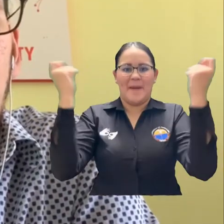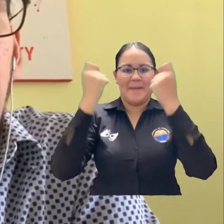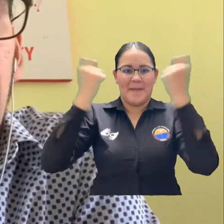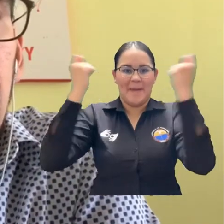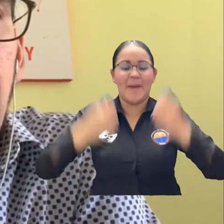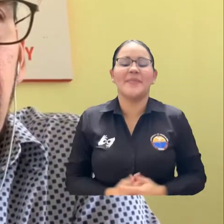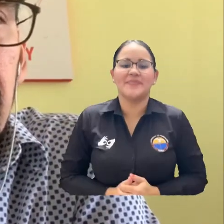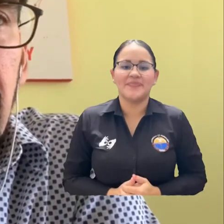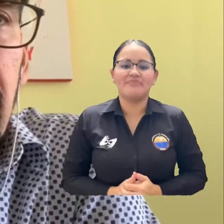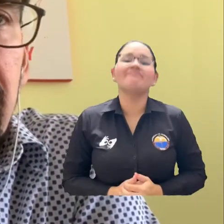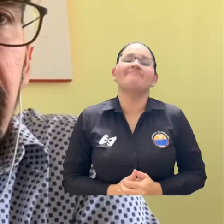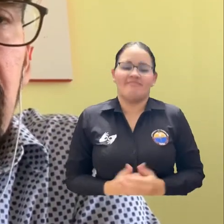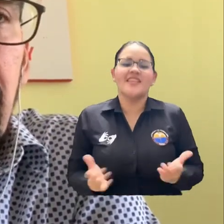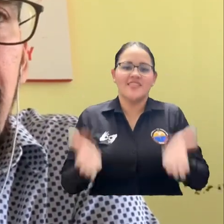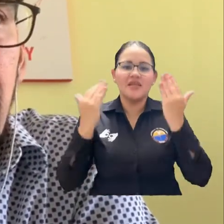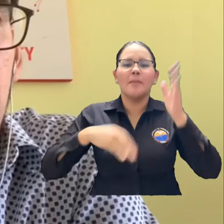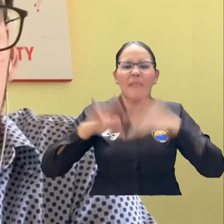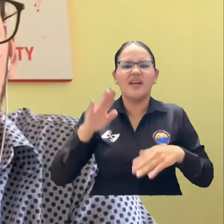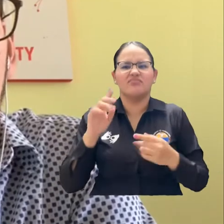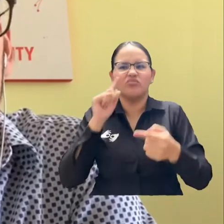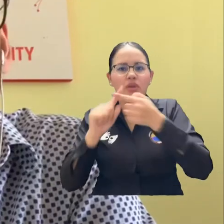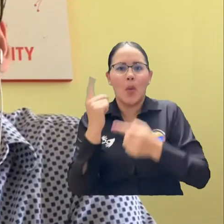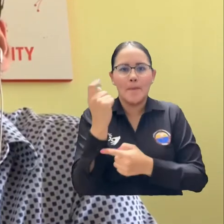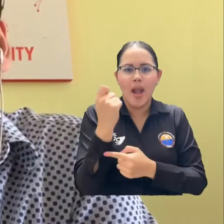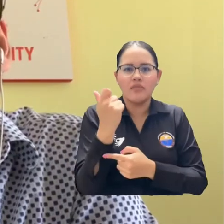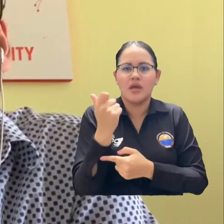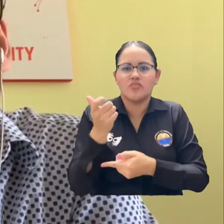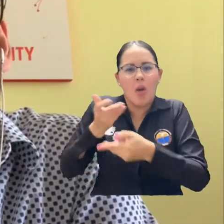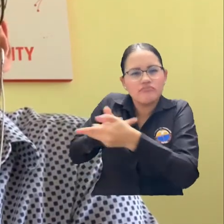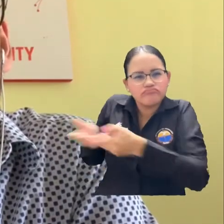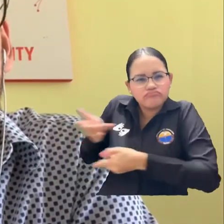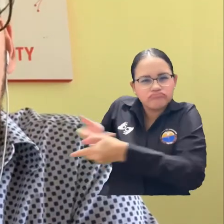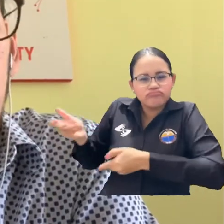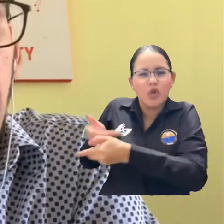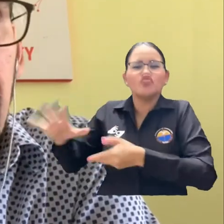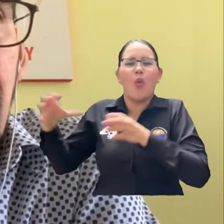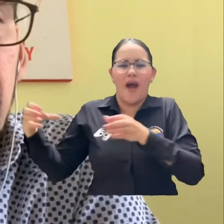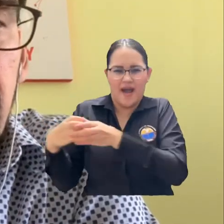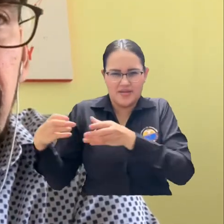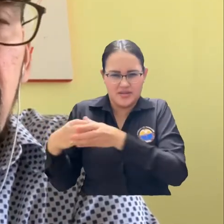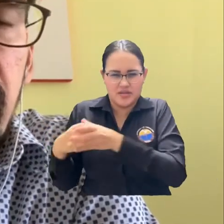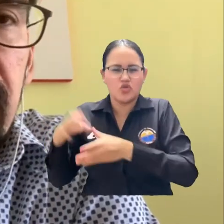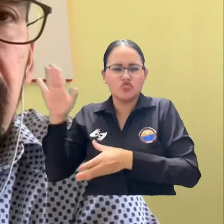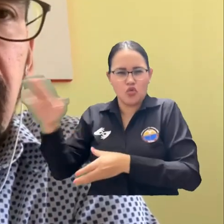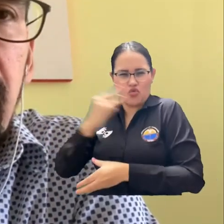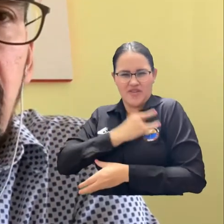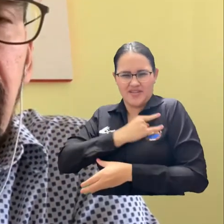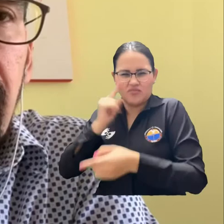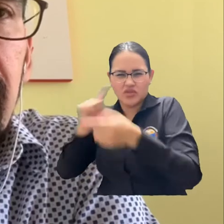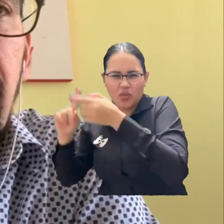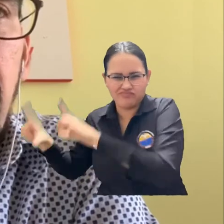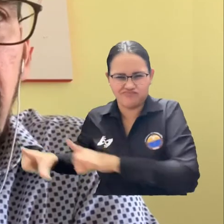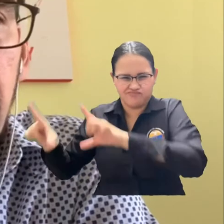la cual también hace parte de un esquema de financiación compartido entre la AUIP, que es la Asociación Universitaria